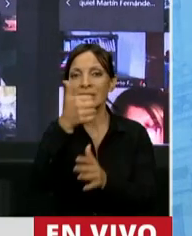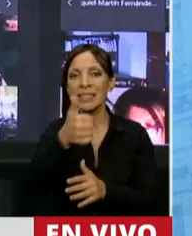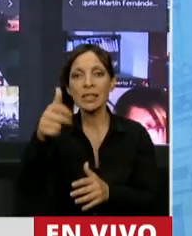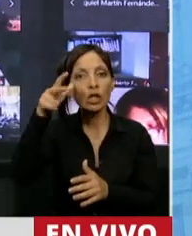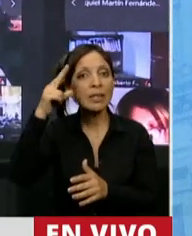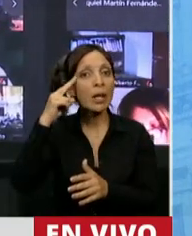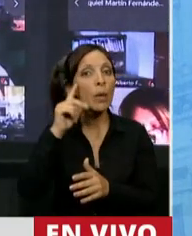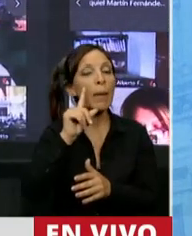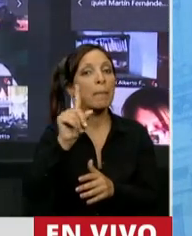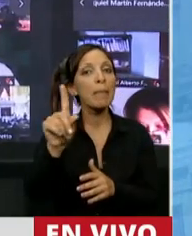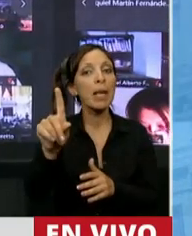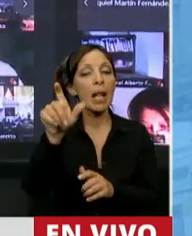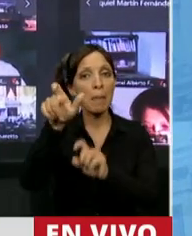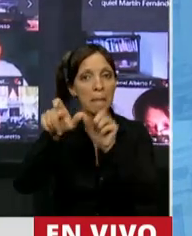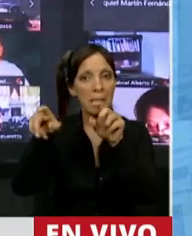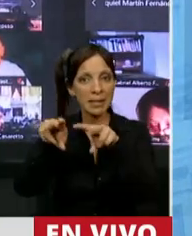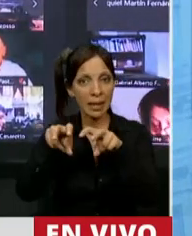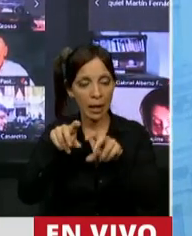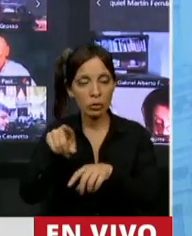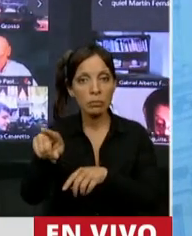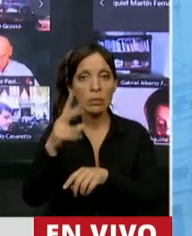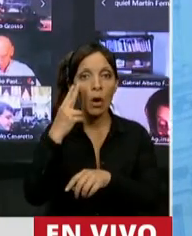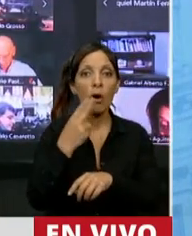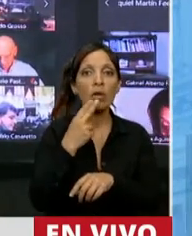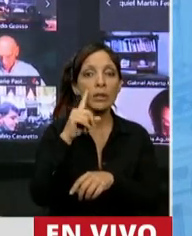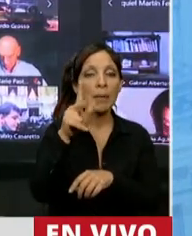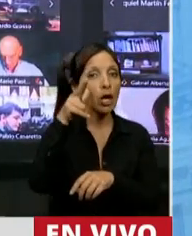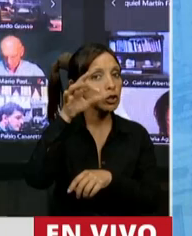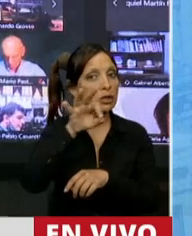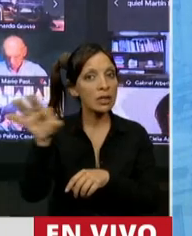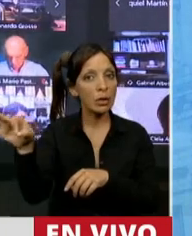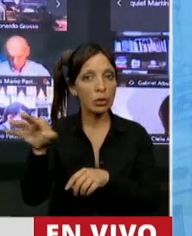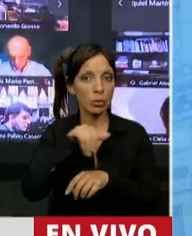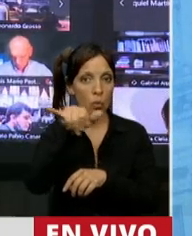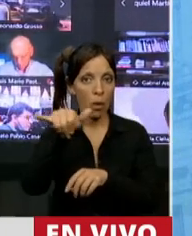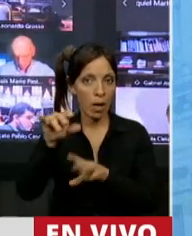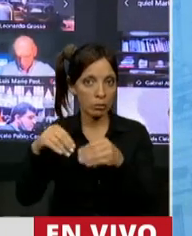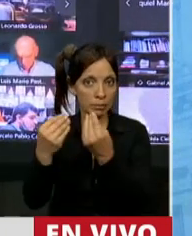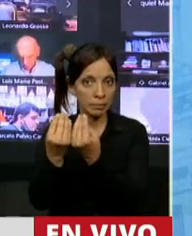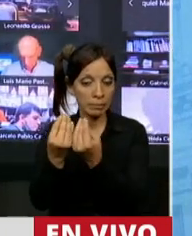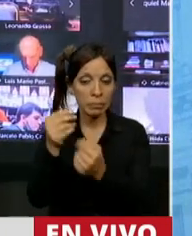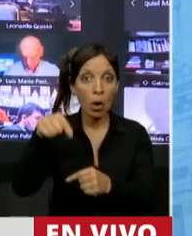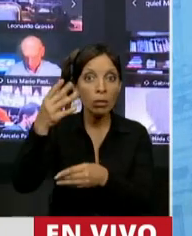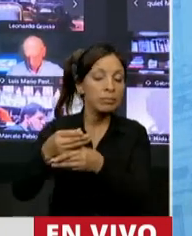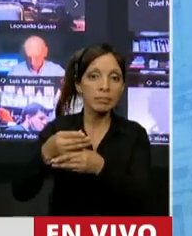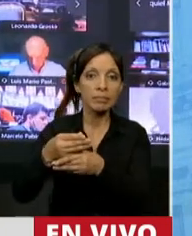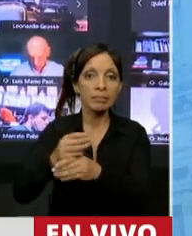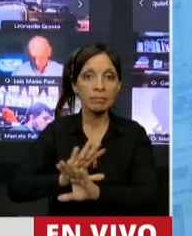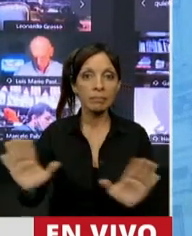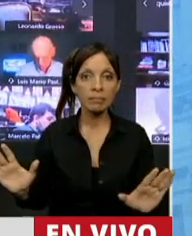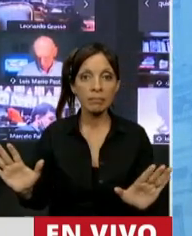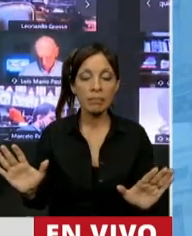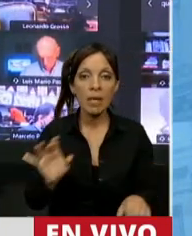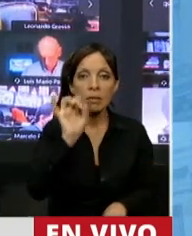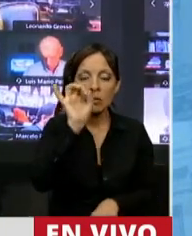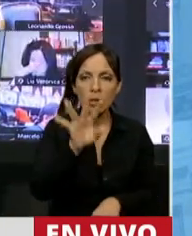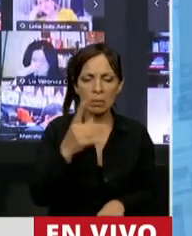.000 pasajeros y 11.800 operaciones aéreas. Hoy se encuentra cerrado. Solo